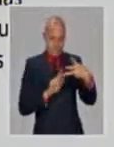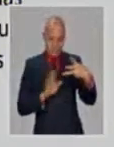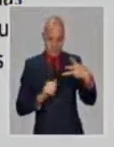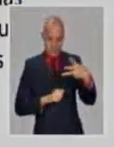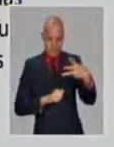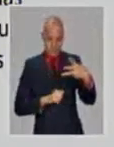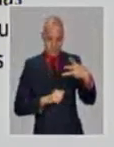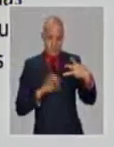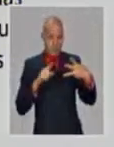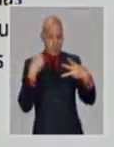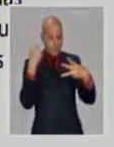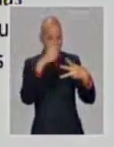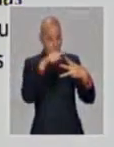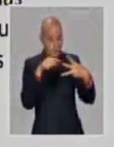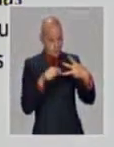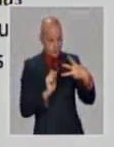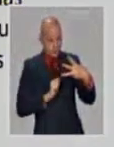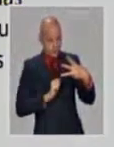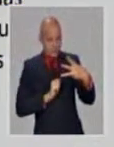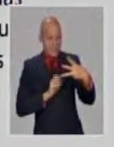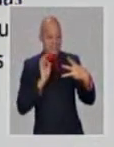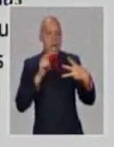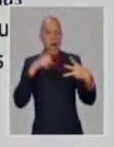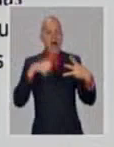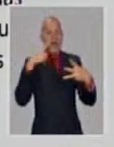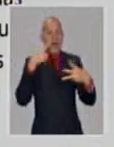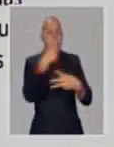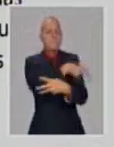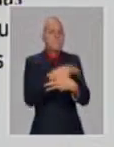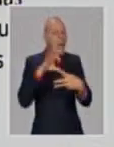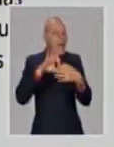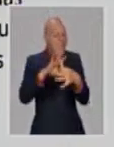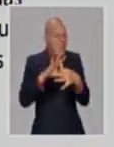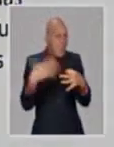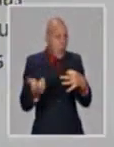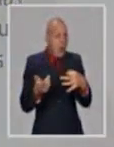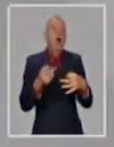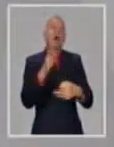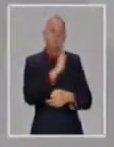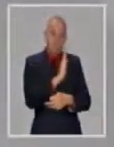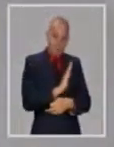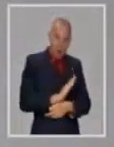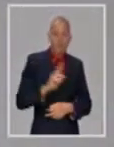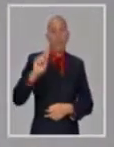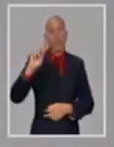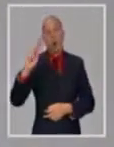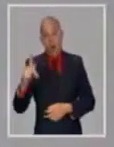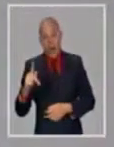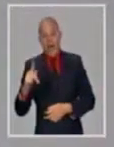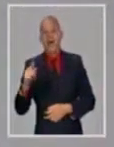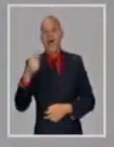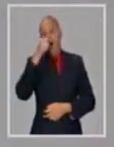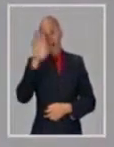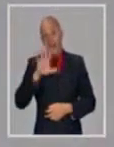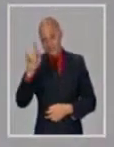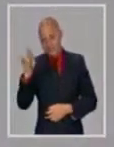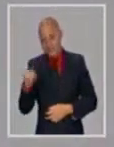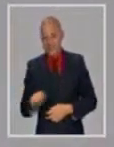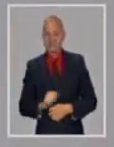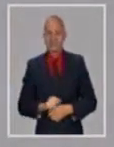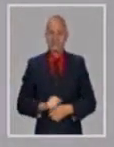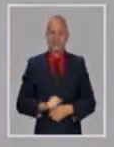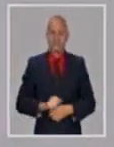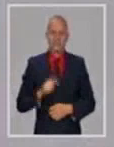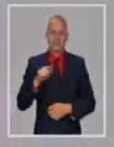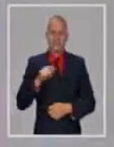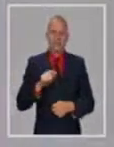transmisible, pues lógicamente los países empejoran en su situación epidemiológica. Pueden conllevar aumentos en la virilencia o en la presentación